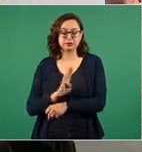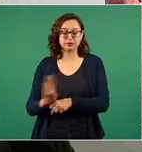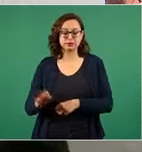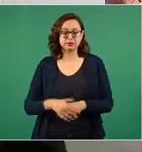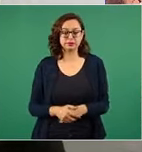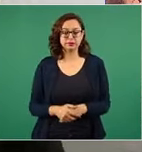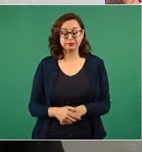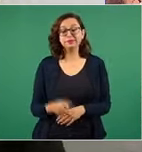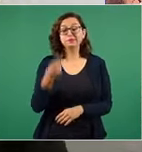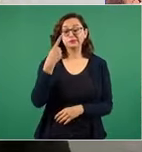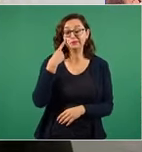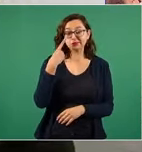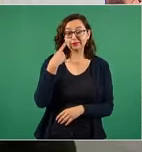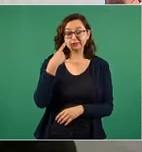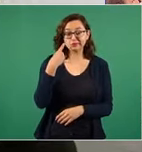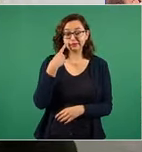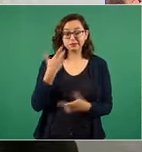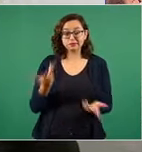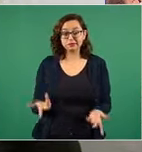hemos ahorrado